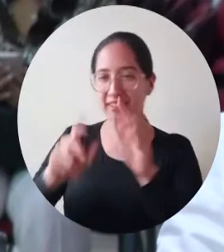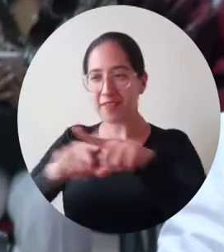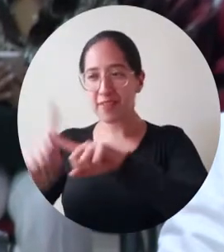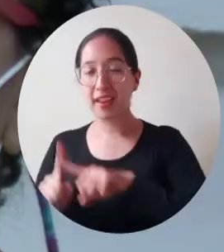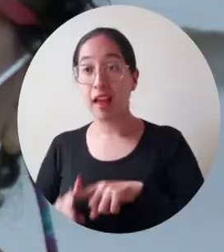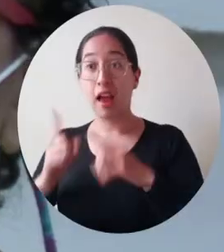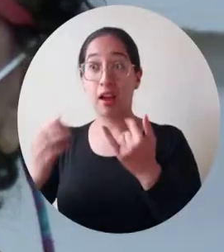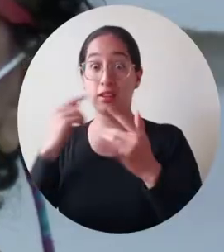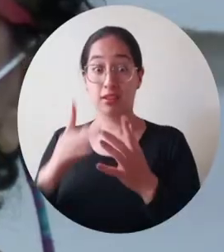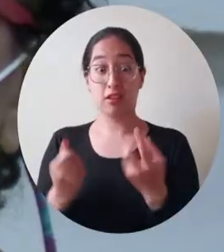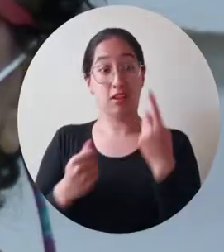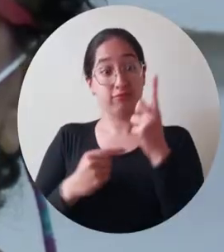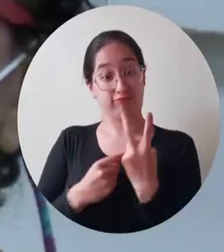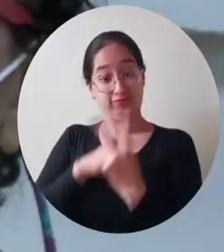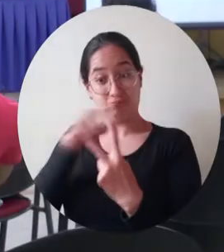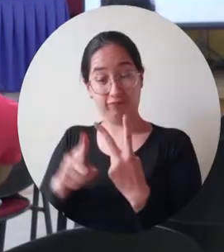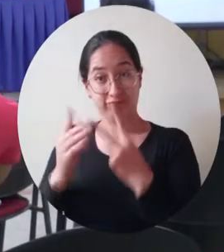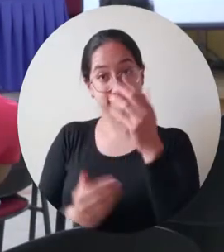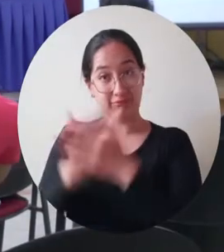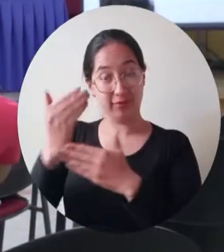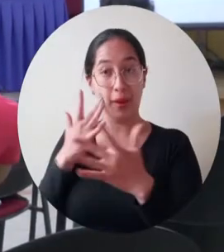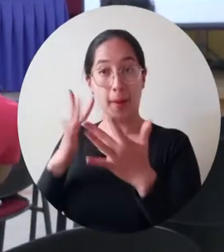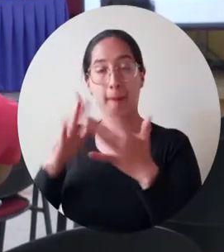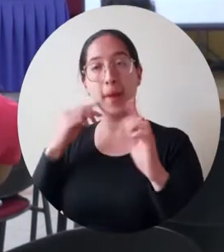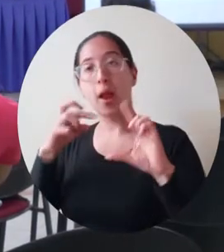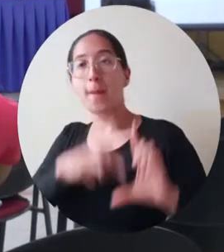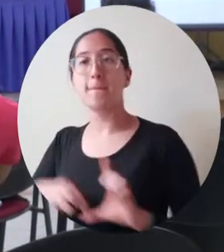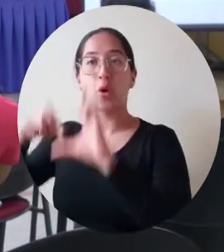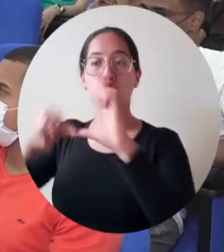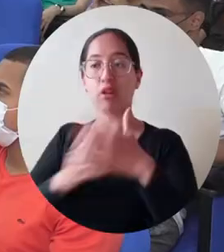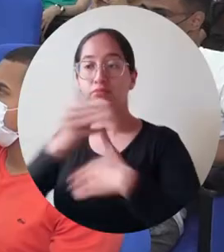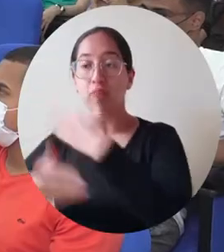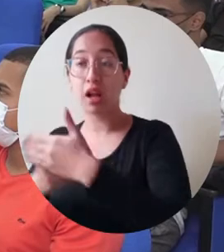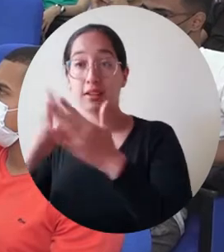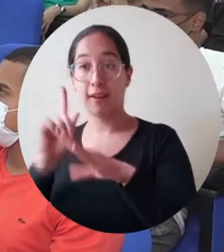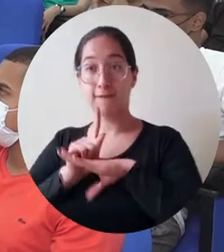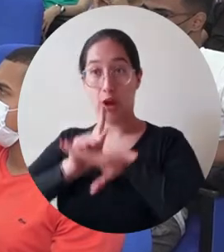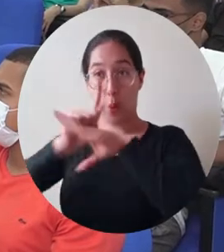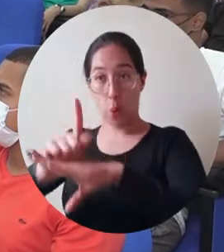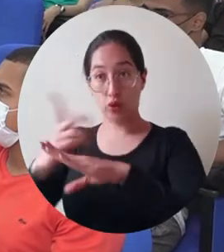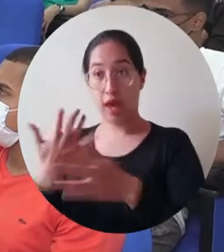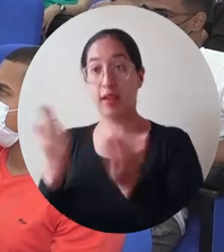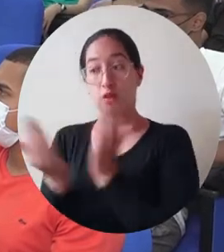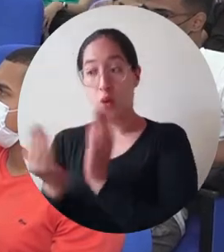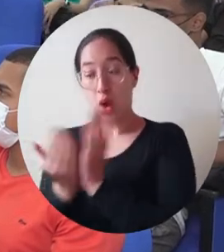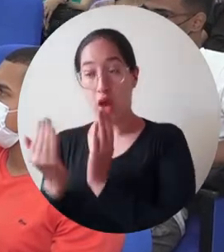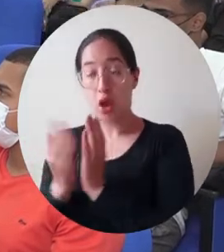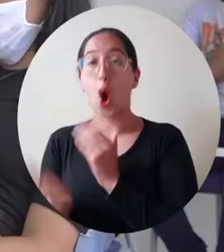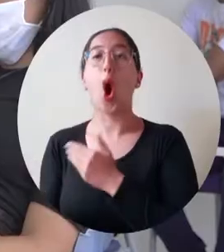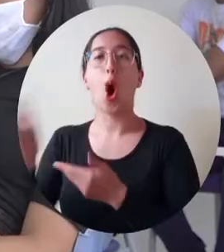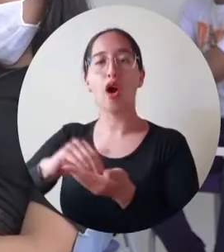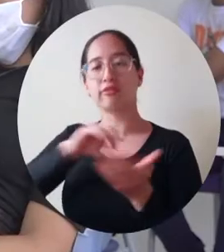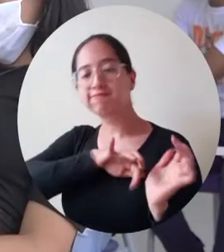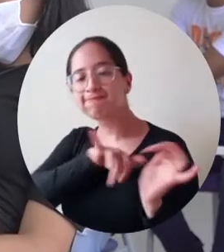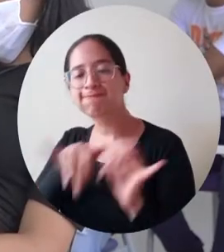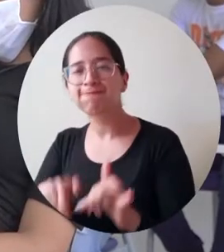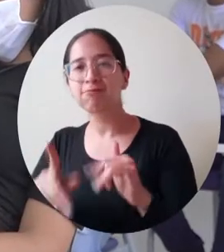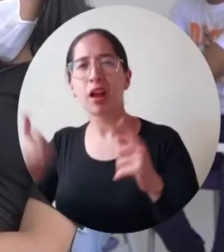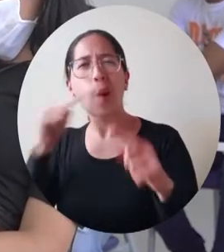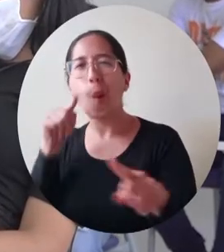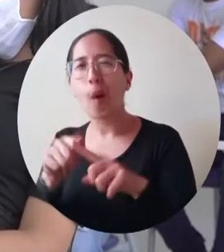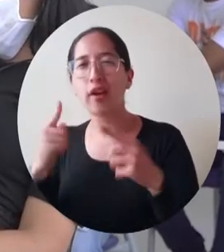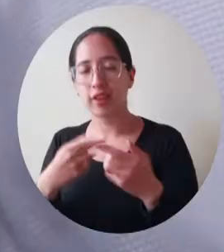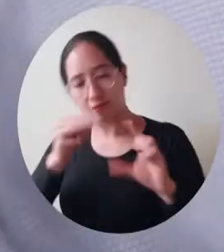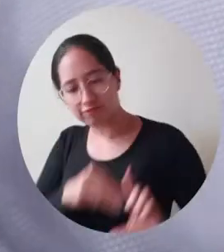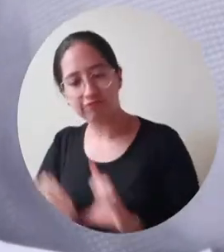grupos de maestrandos, de los cuales dos apenas inician la formación posgradual, estos programas de la Facultad de Ciencias de la Educación retornan